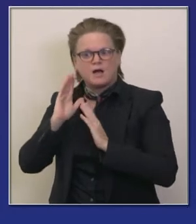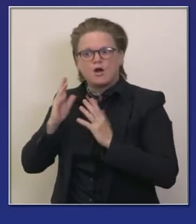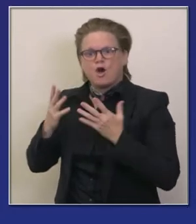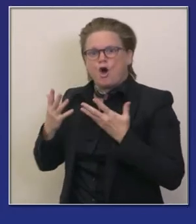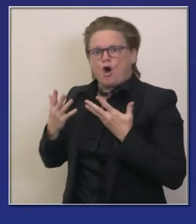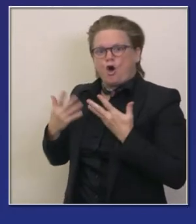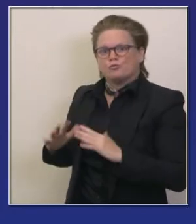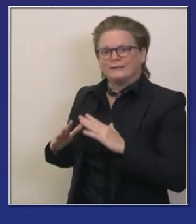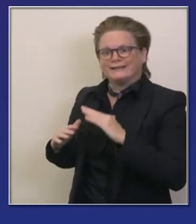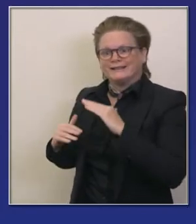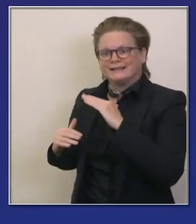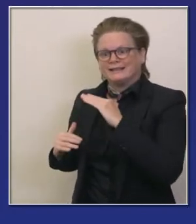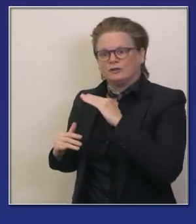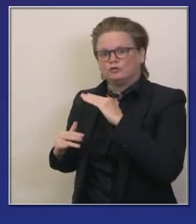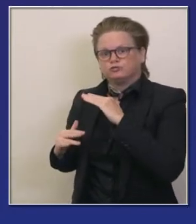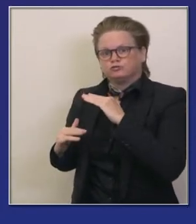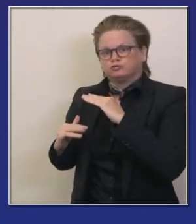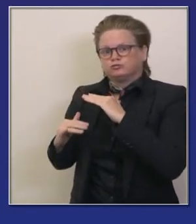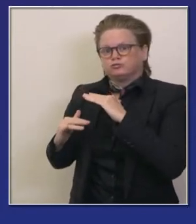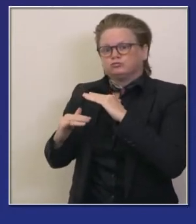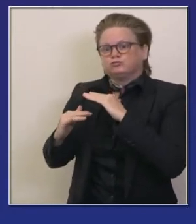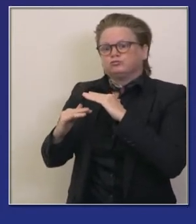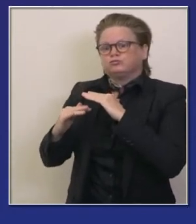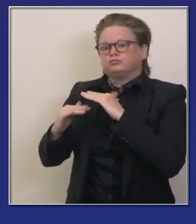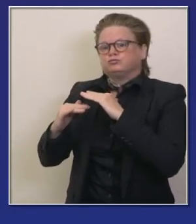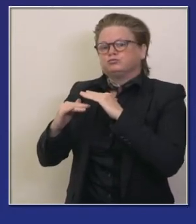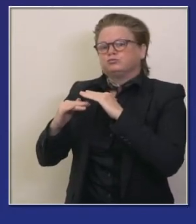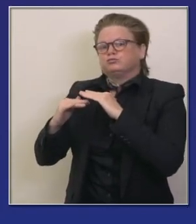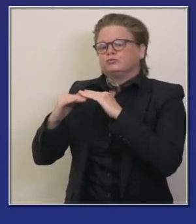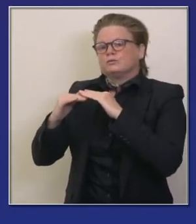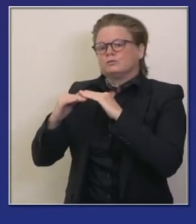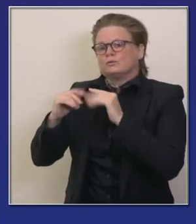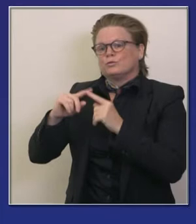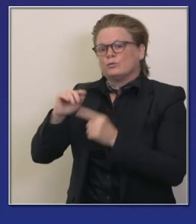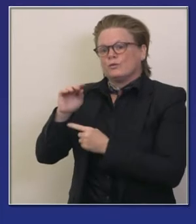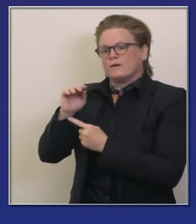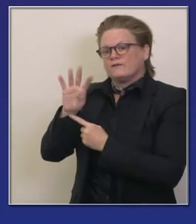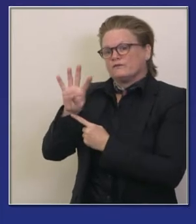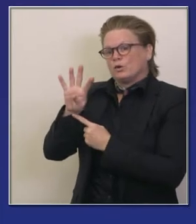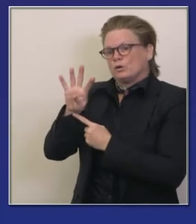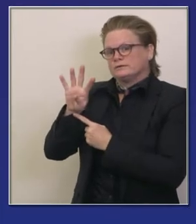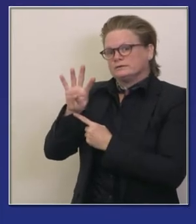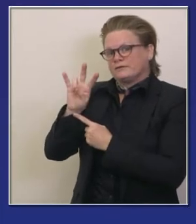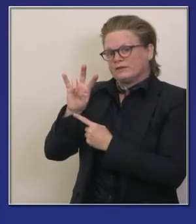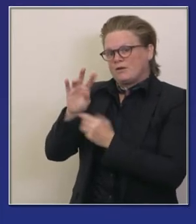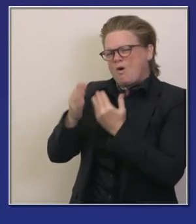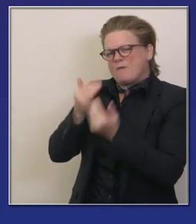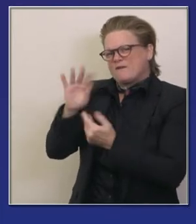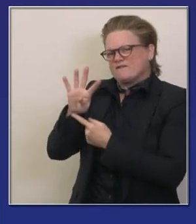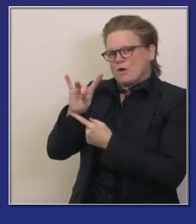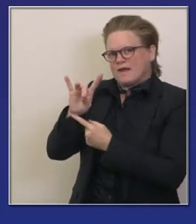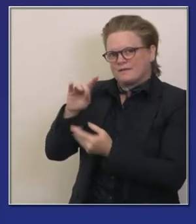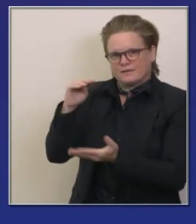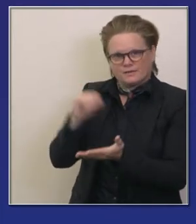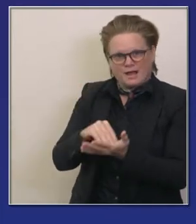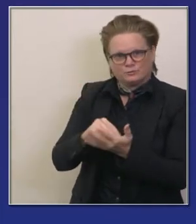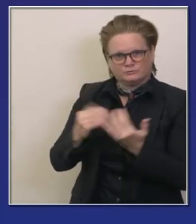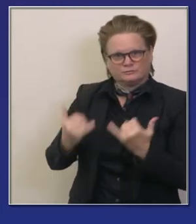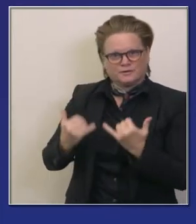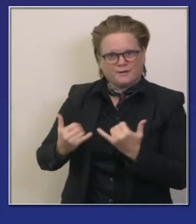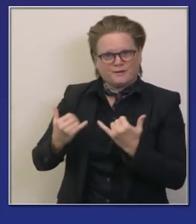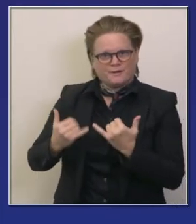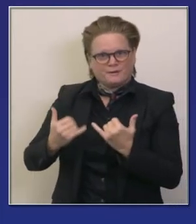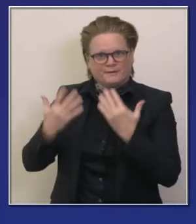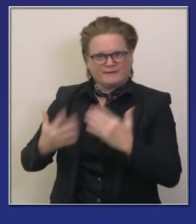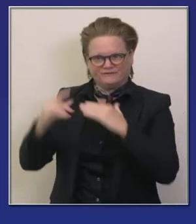de atención médica no afuera del sistema mismo y pueden ver que 14 por ciento de las camas en hospitales sólo 14 por